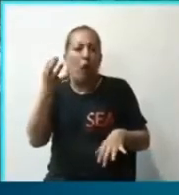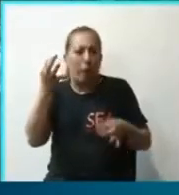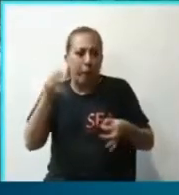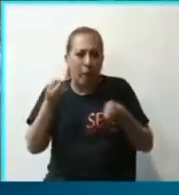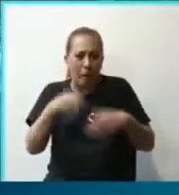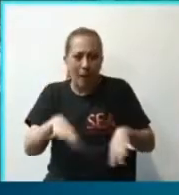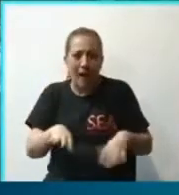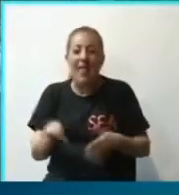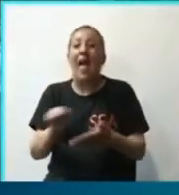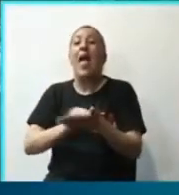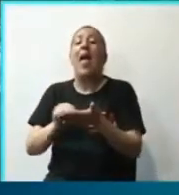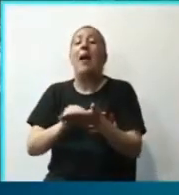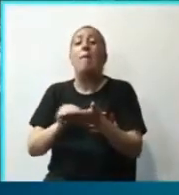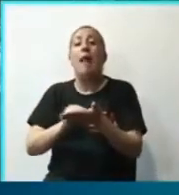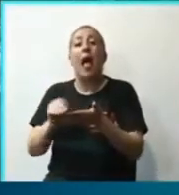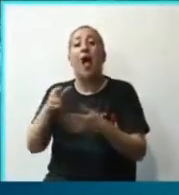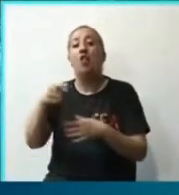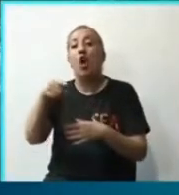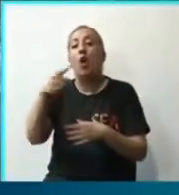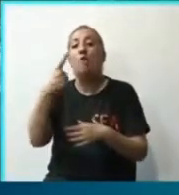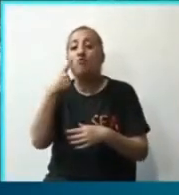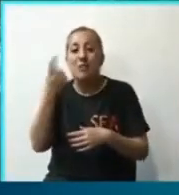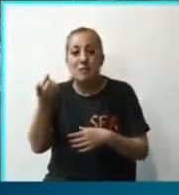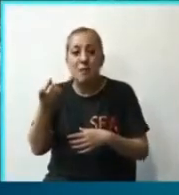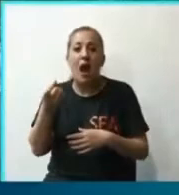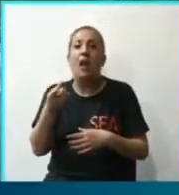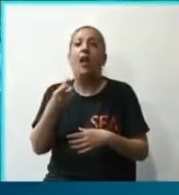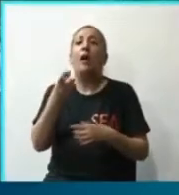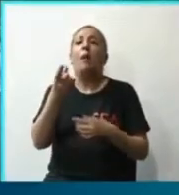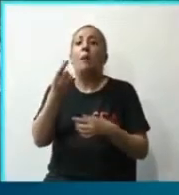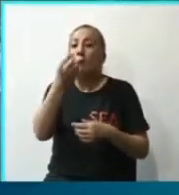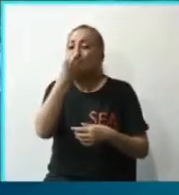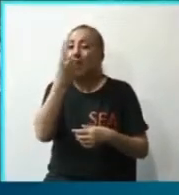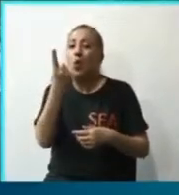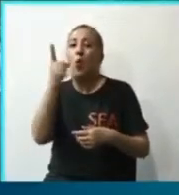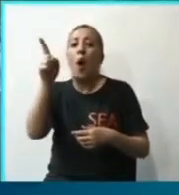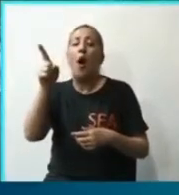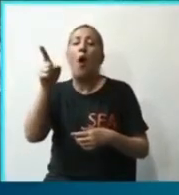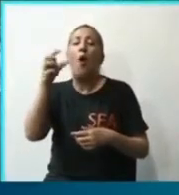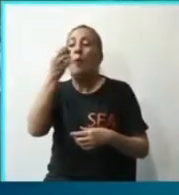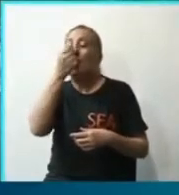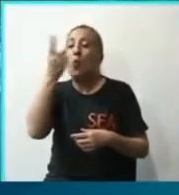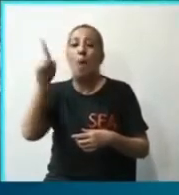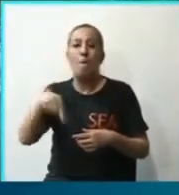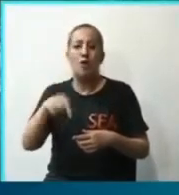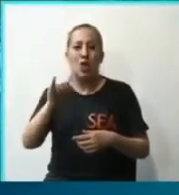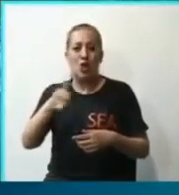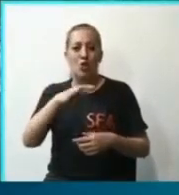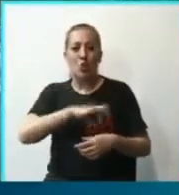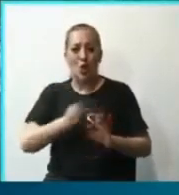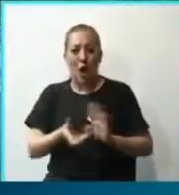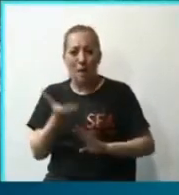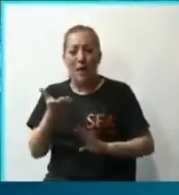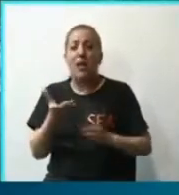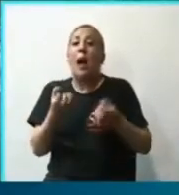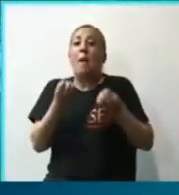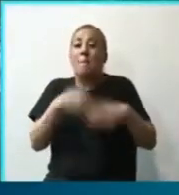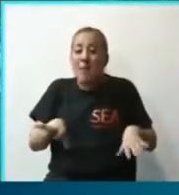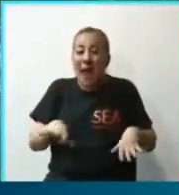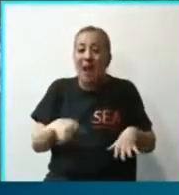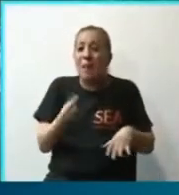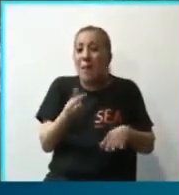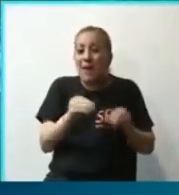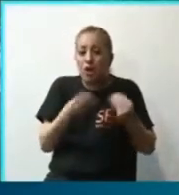municipales, en lo que va del año, 21%. Contra el 32,4. Por lo tanto, es una pérdida del 11